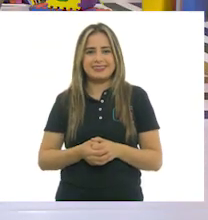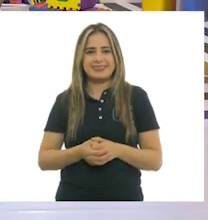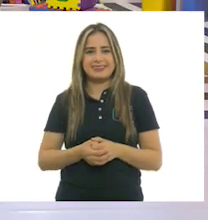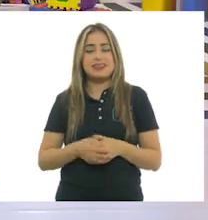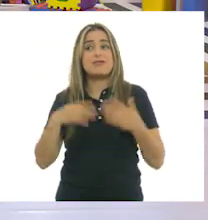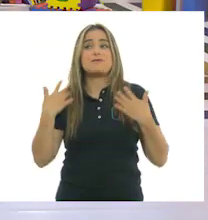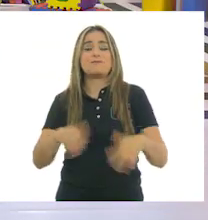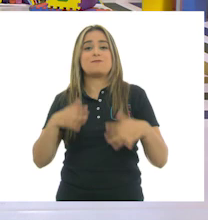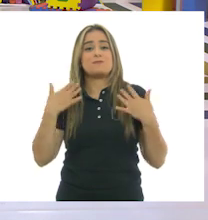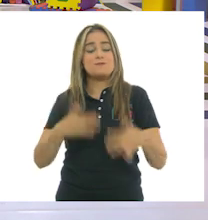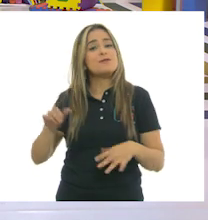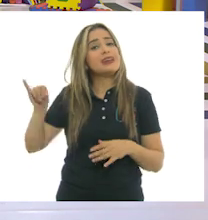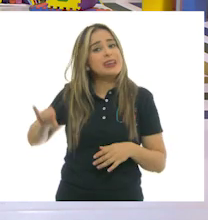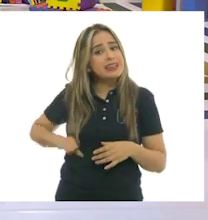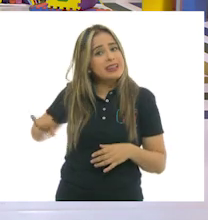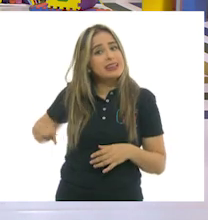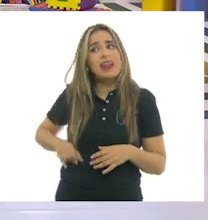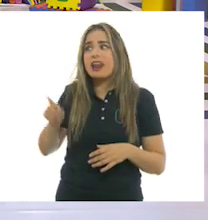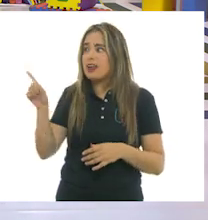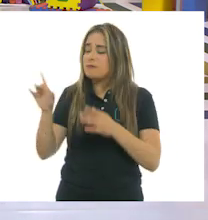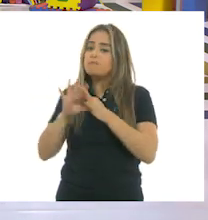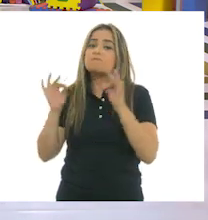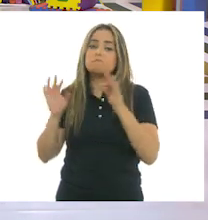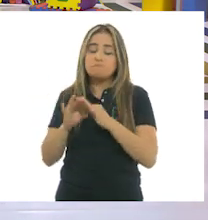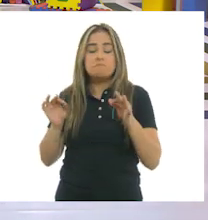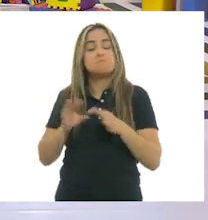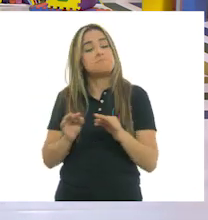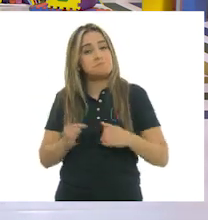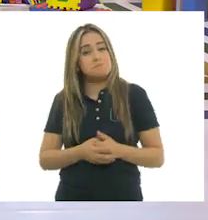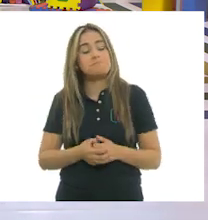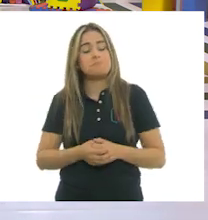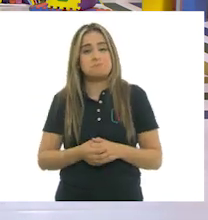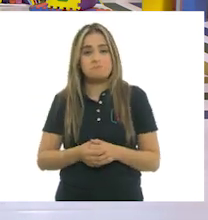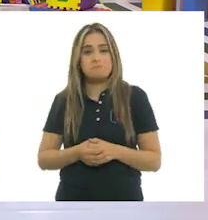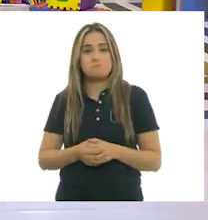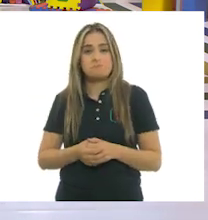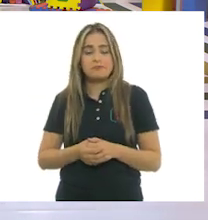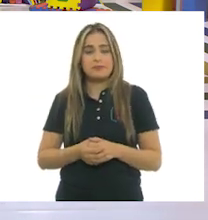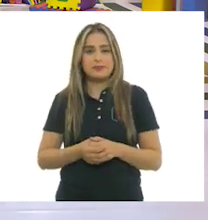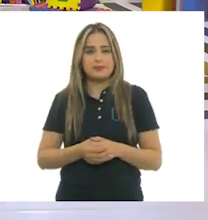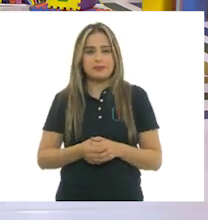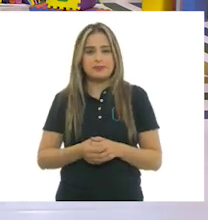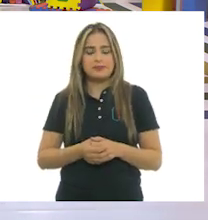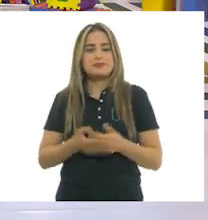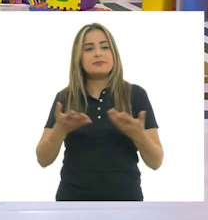Qué interesante todo lo que nos dijo Geraldine. Bueno, bueno, es que estos dos